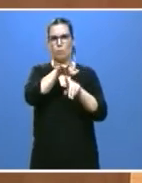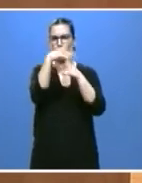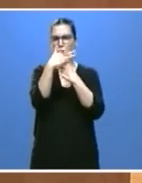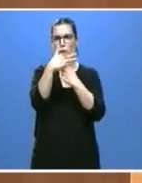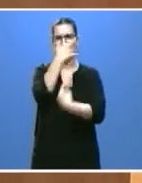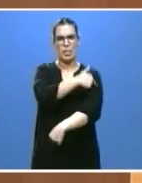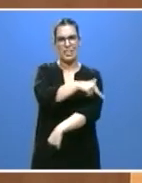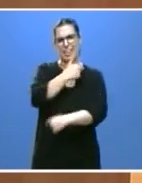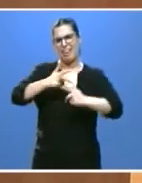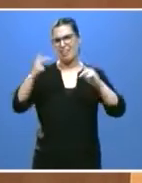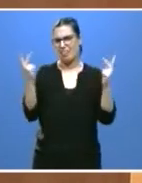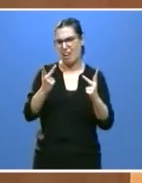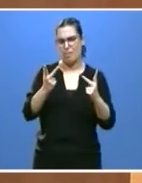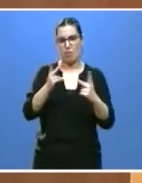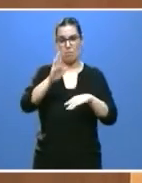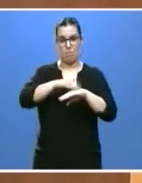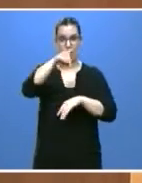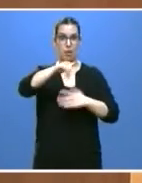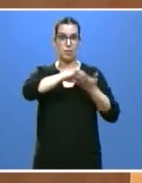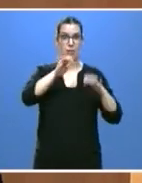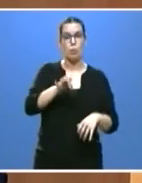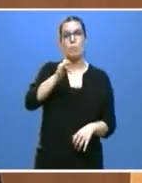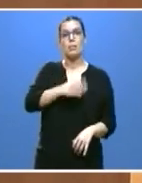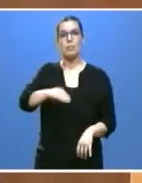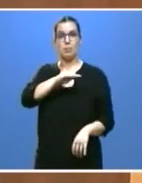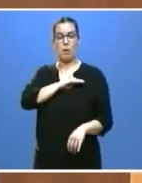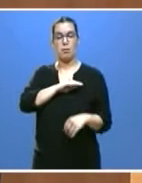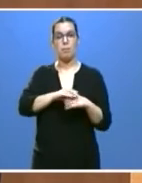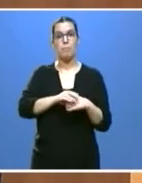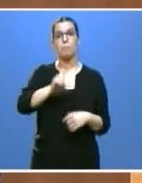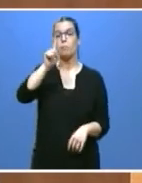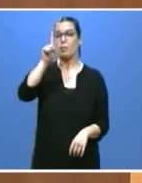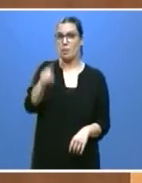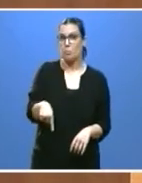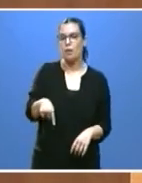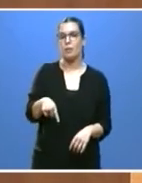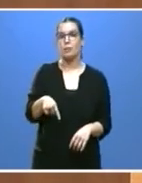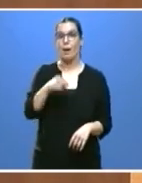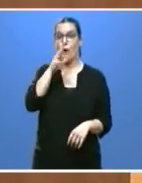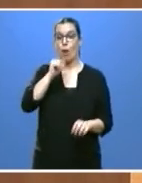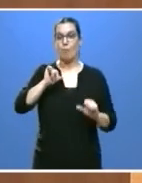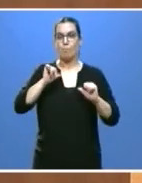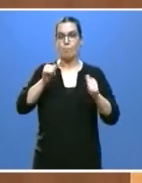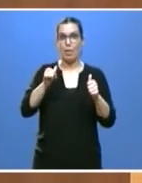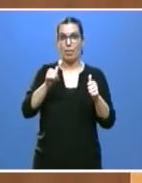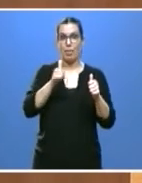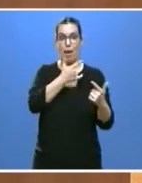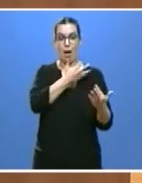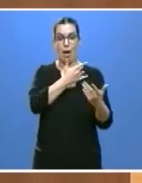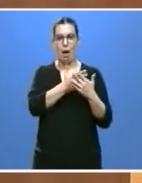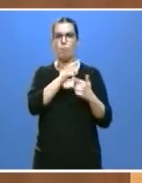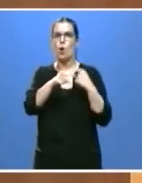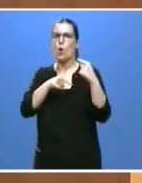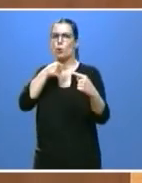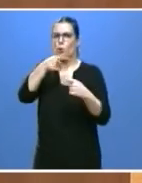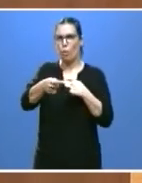León y España, cuando nos disponemos a afrontar también las complejas consecuencias de cariz económico